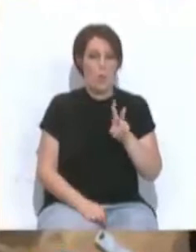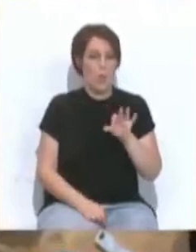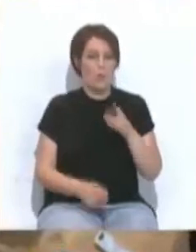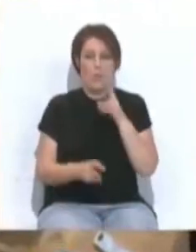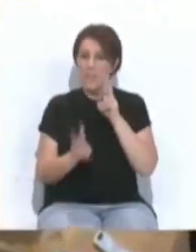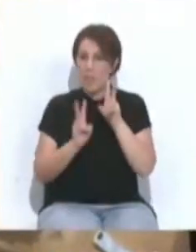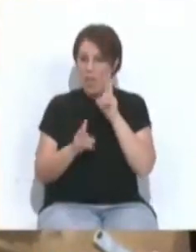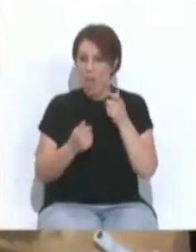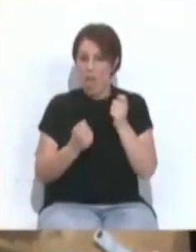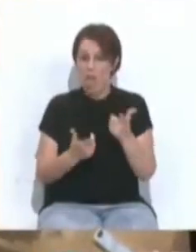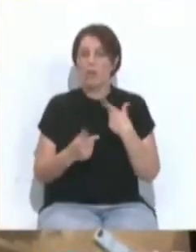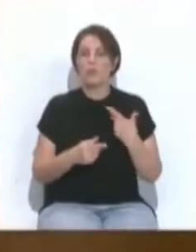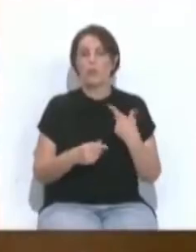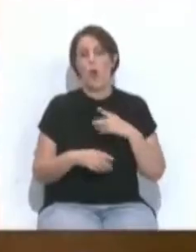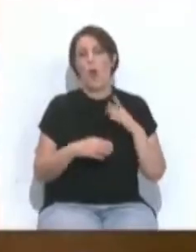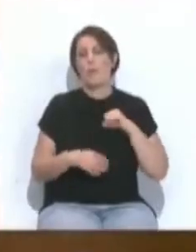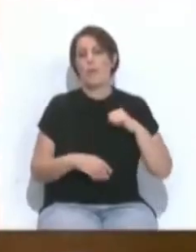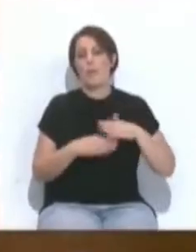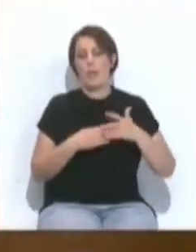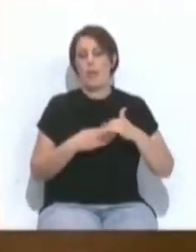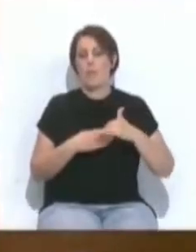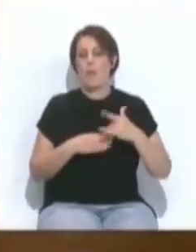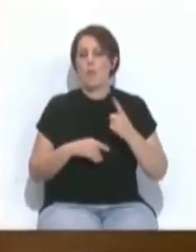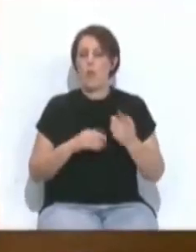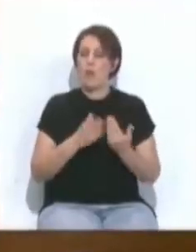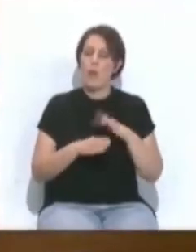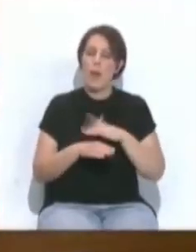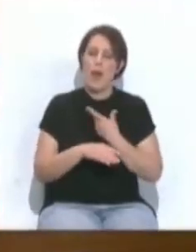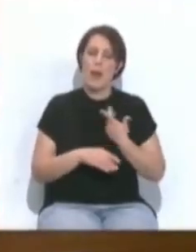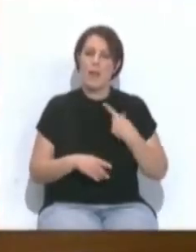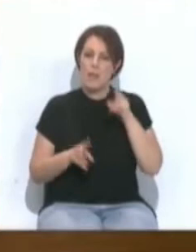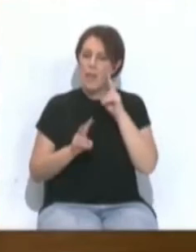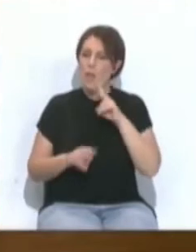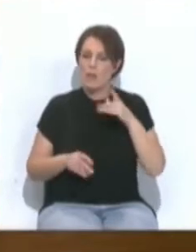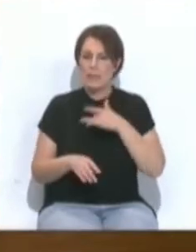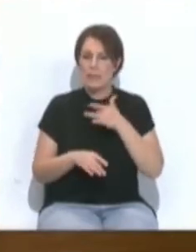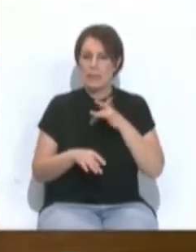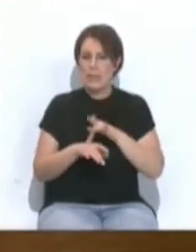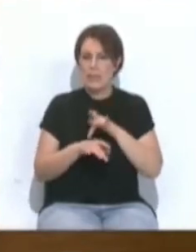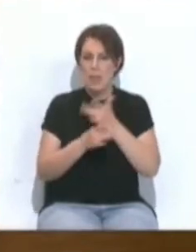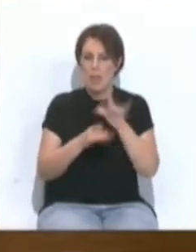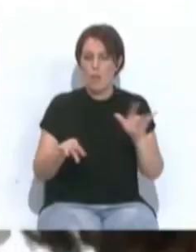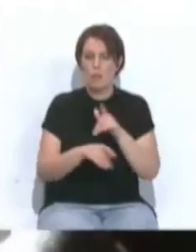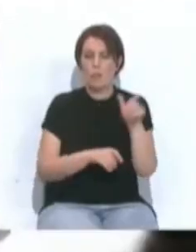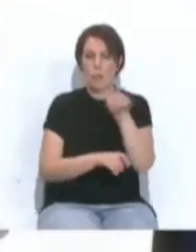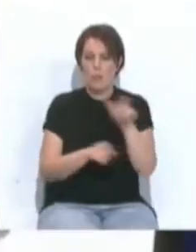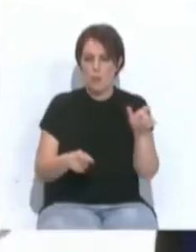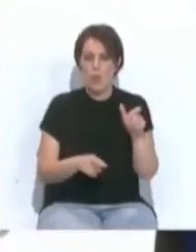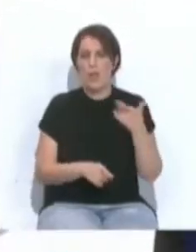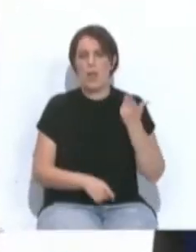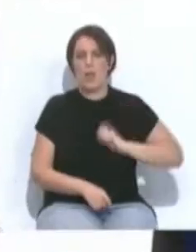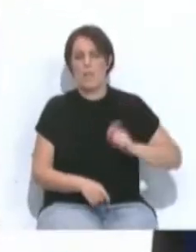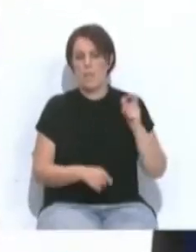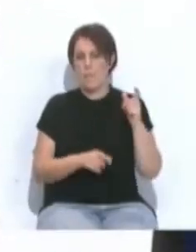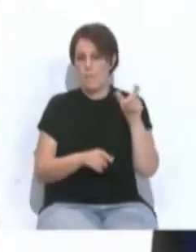el Hospital Puerta del Mar dedicaba una jornada para dar visibilización y sensibilización en la que han participado profesionales, pacientes